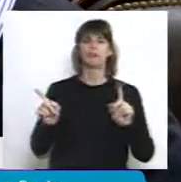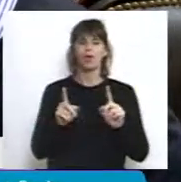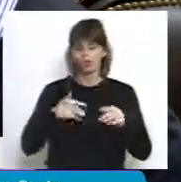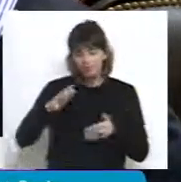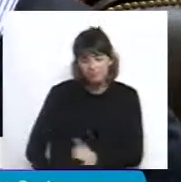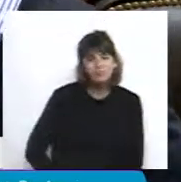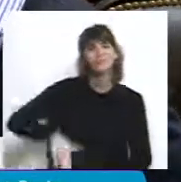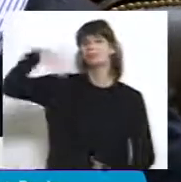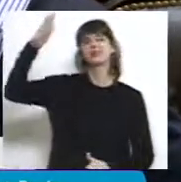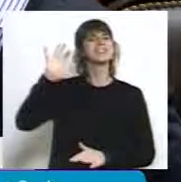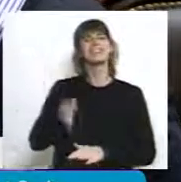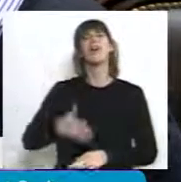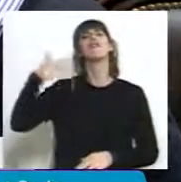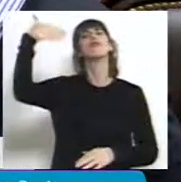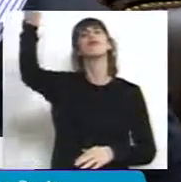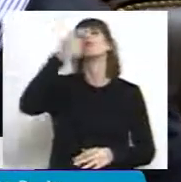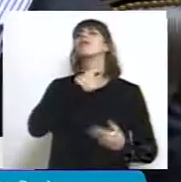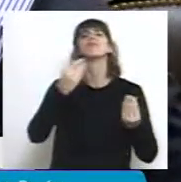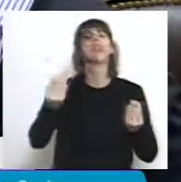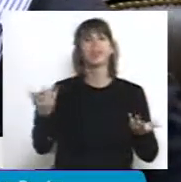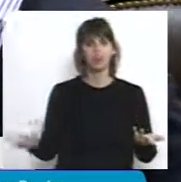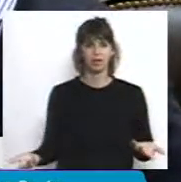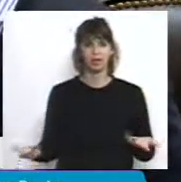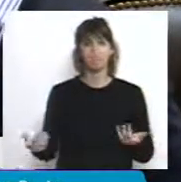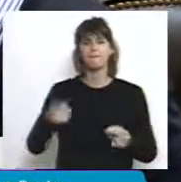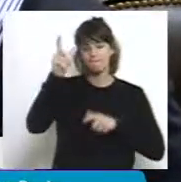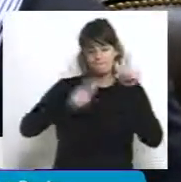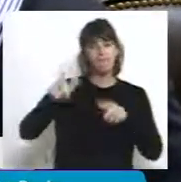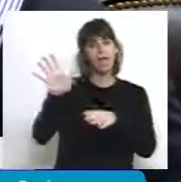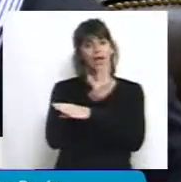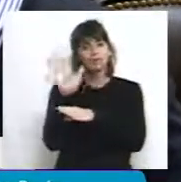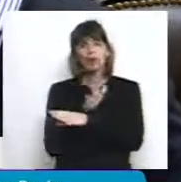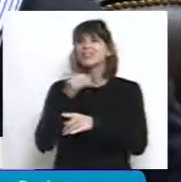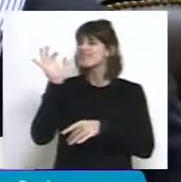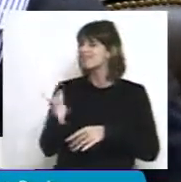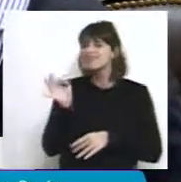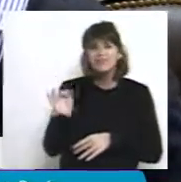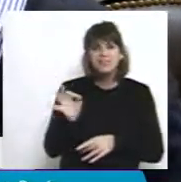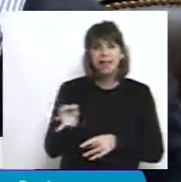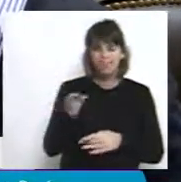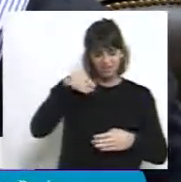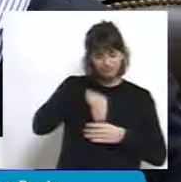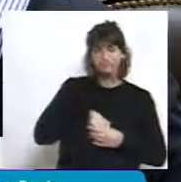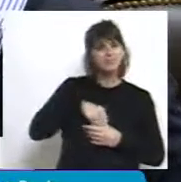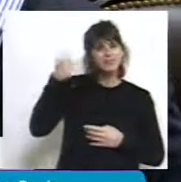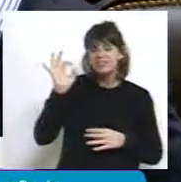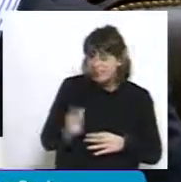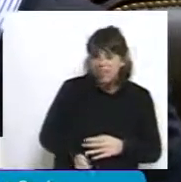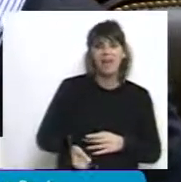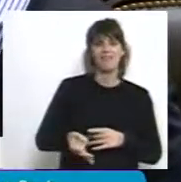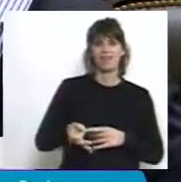qué es lo que quiere hacer. Los actores saben bien de chicos, las actrices, los